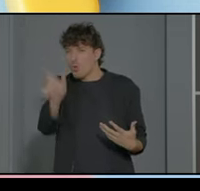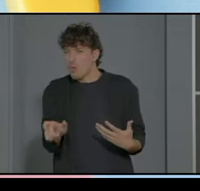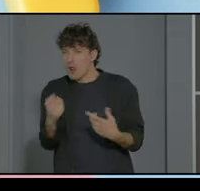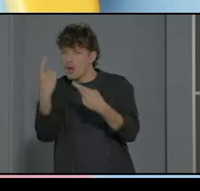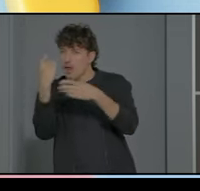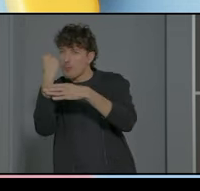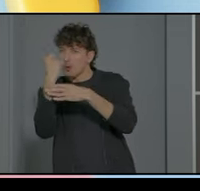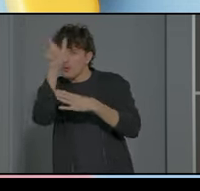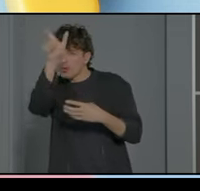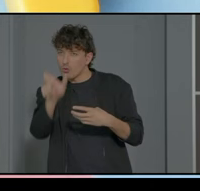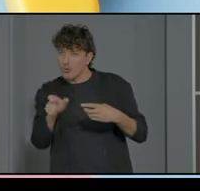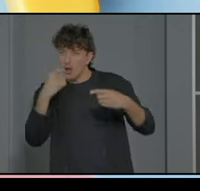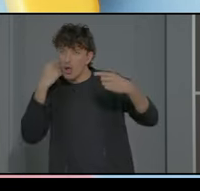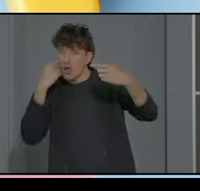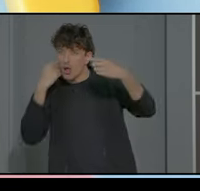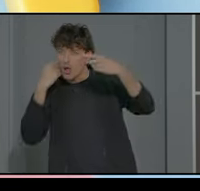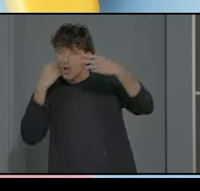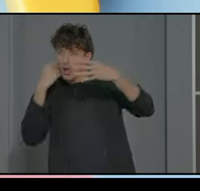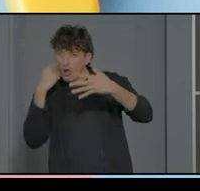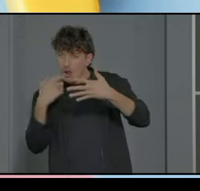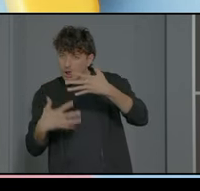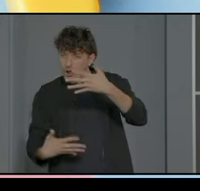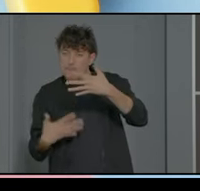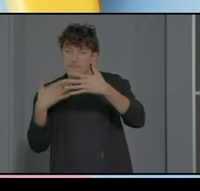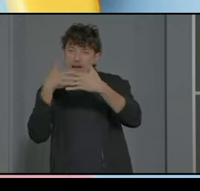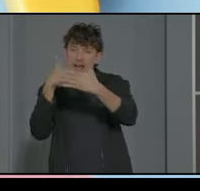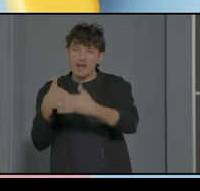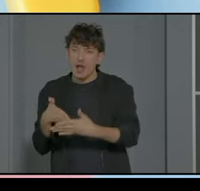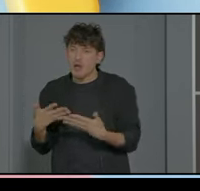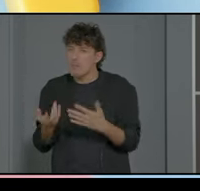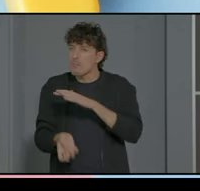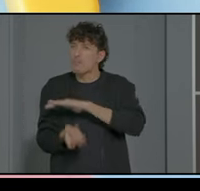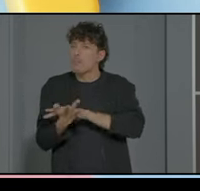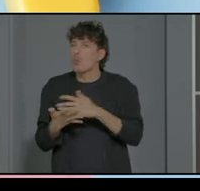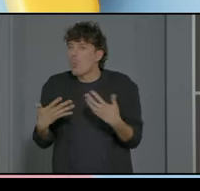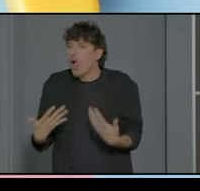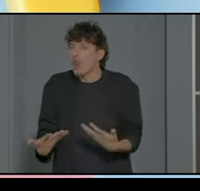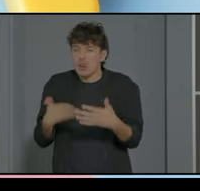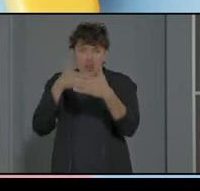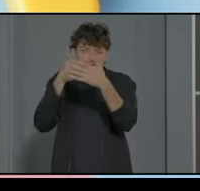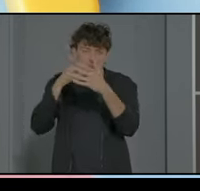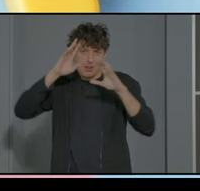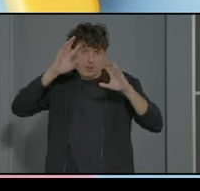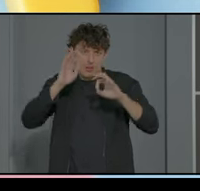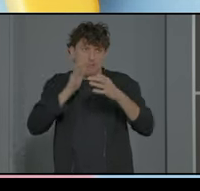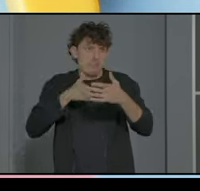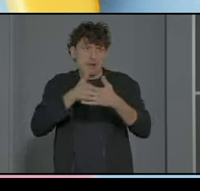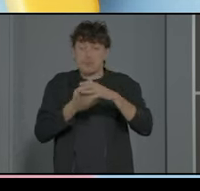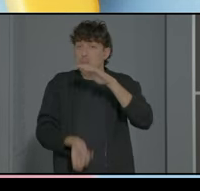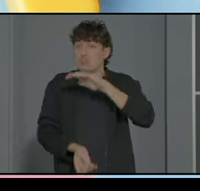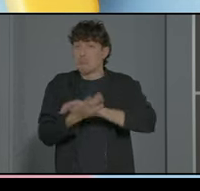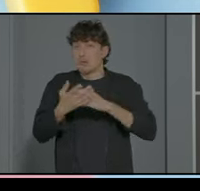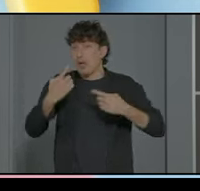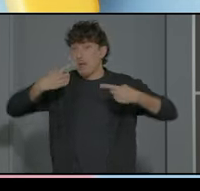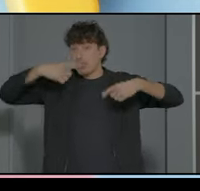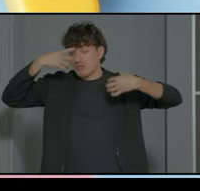la cual vemos qué barreras se están encontrando qué barreras están creando porque obviamente se crean barreras de manera a veces ni siquiera de